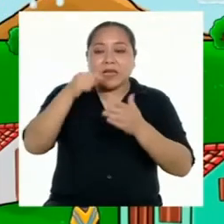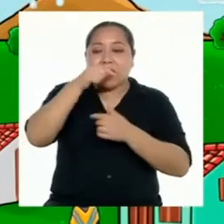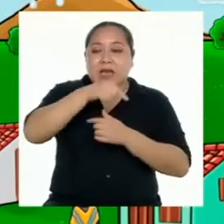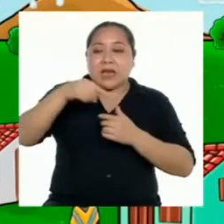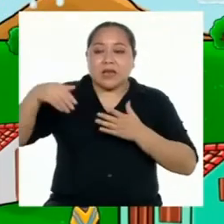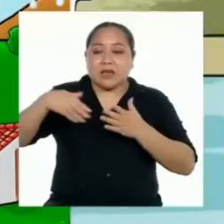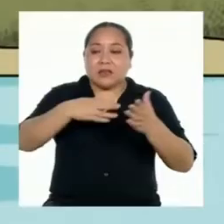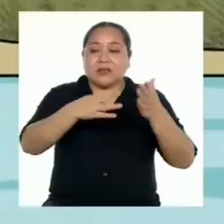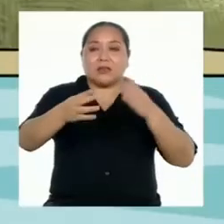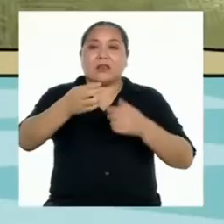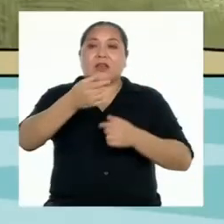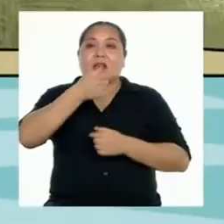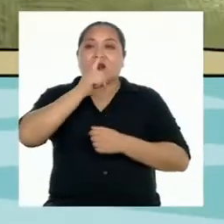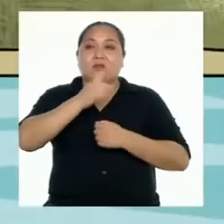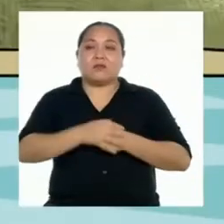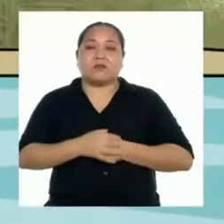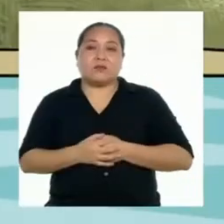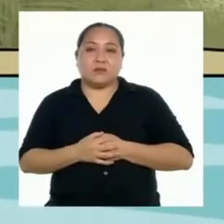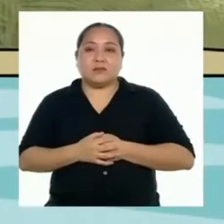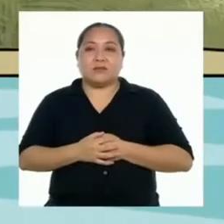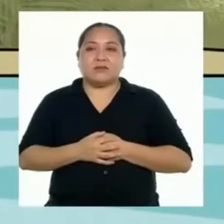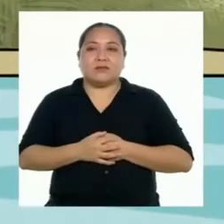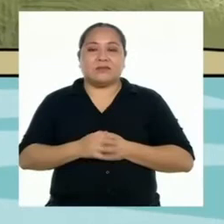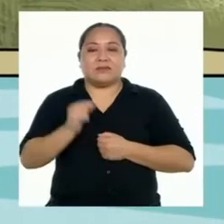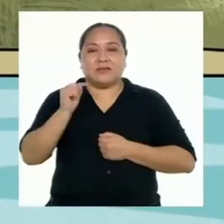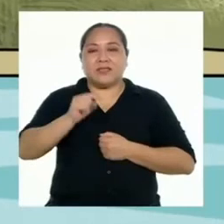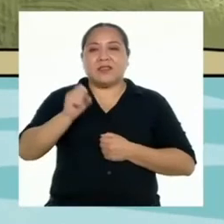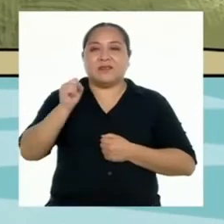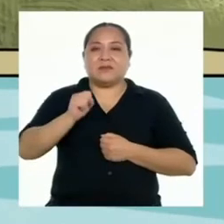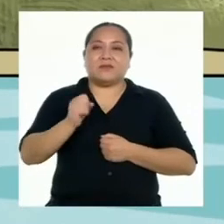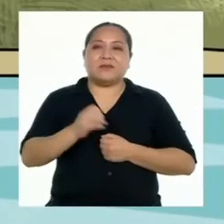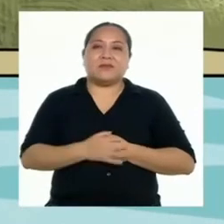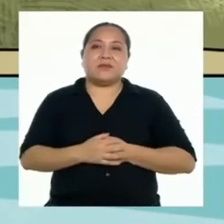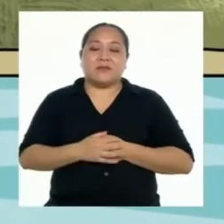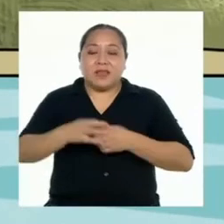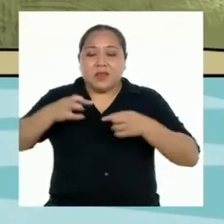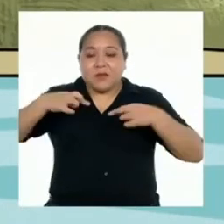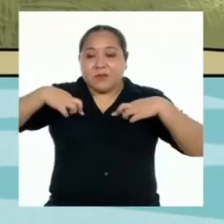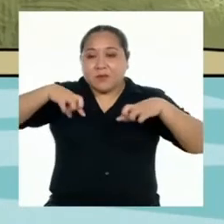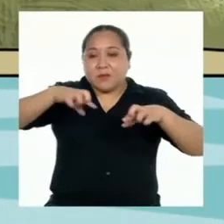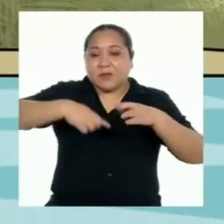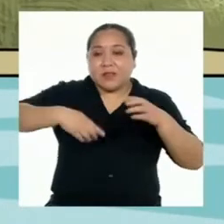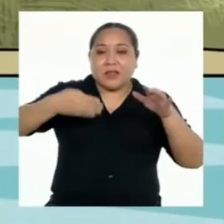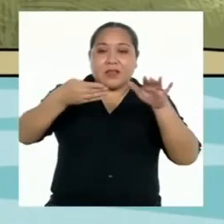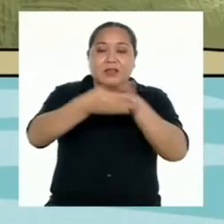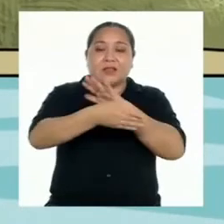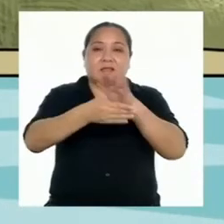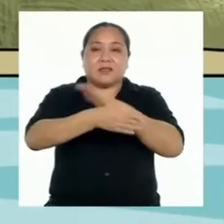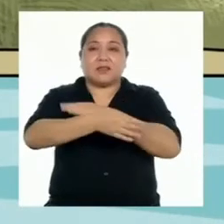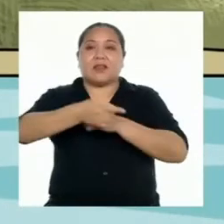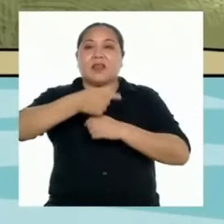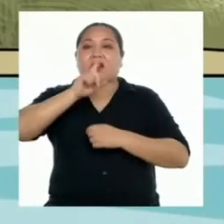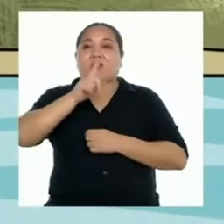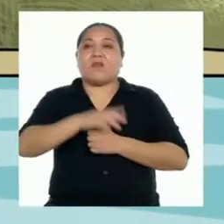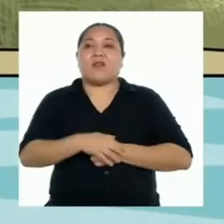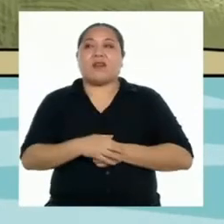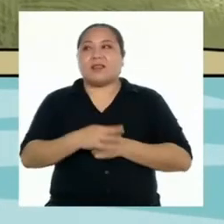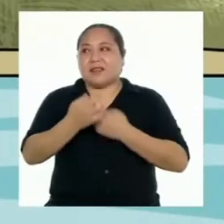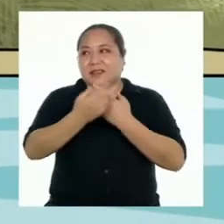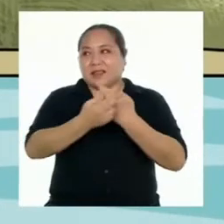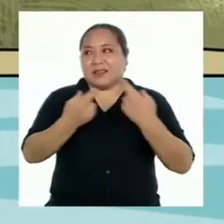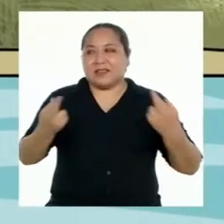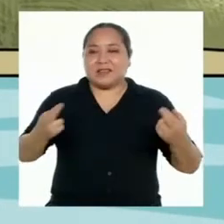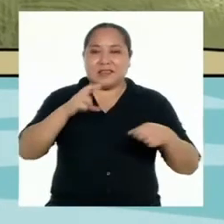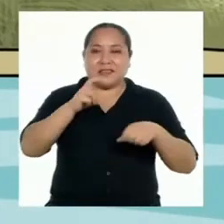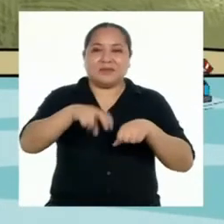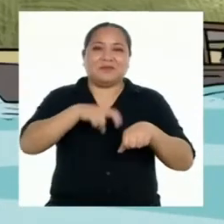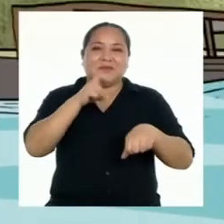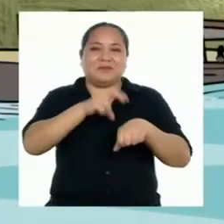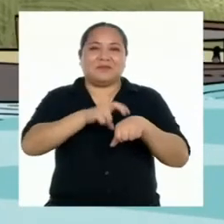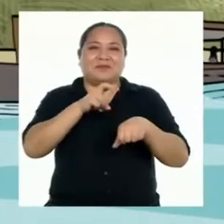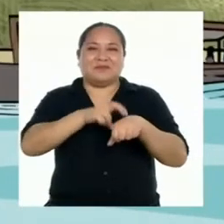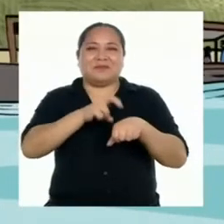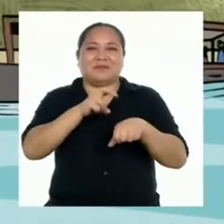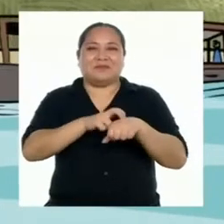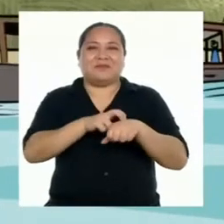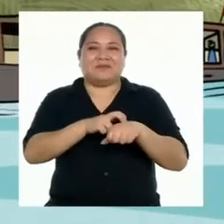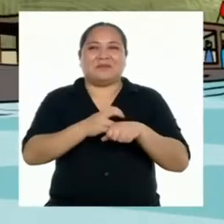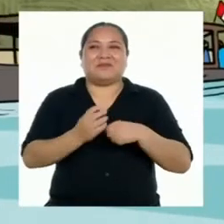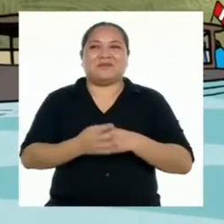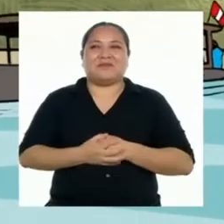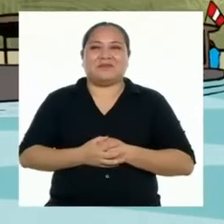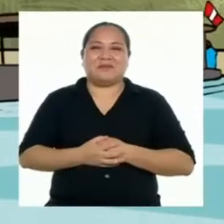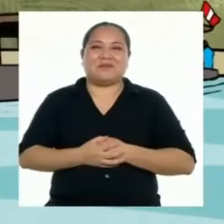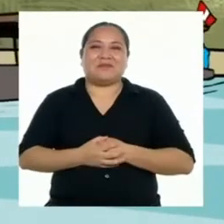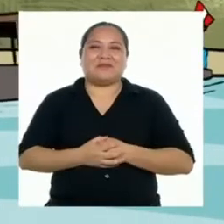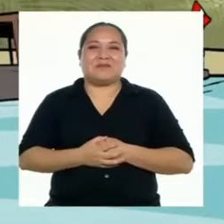fuentes de agua. Las cuencas, además de permitir el acceso al agua y a los recursos naturales del territorio, también facilitan el